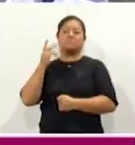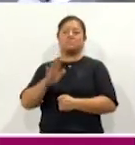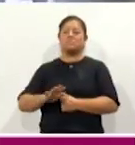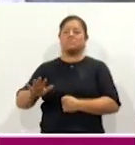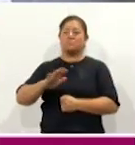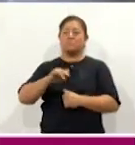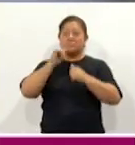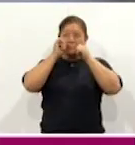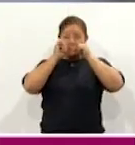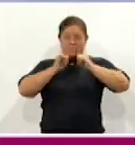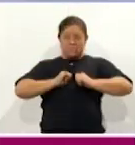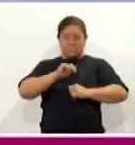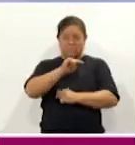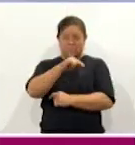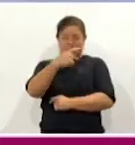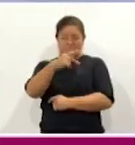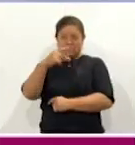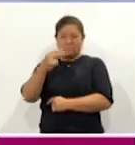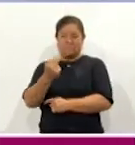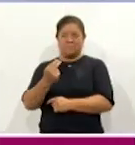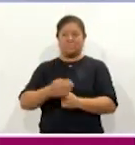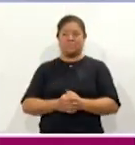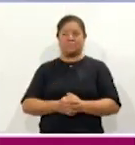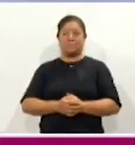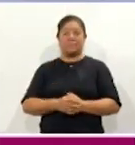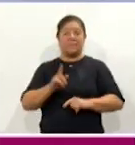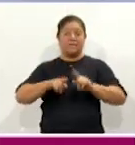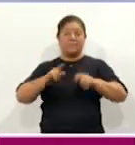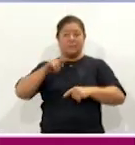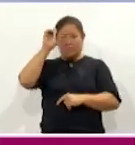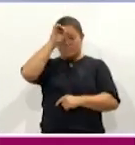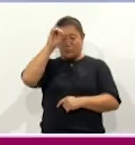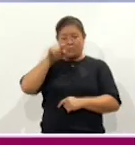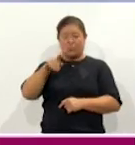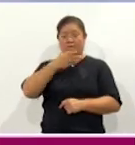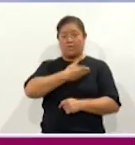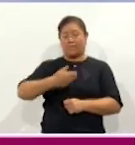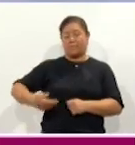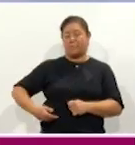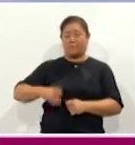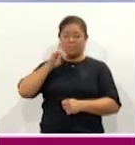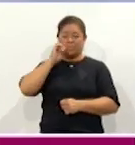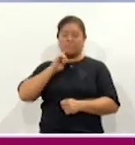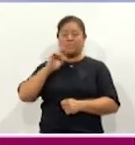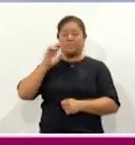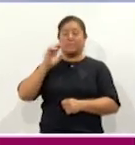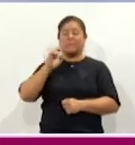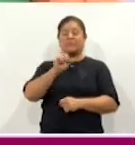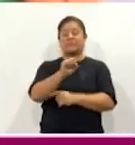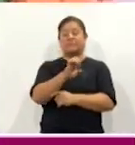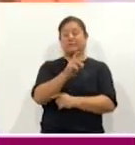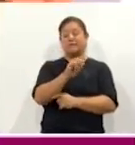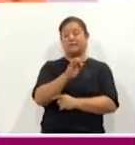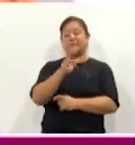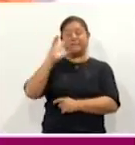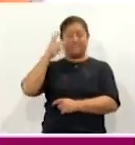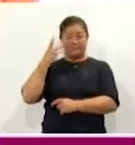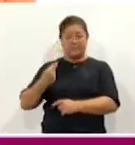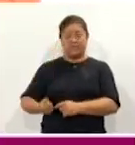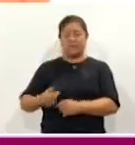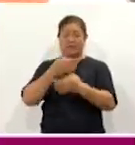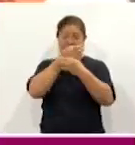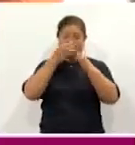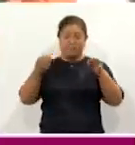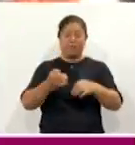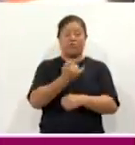atienda sus necesidades con base en su opinión. La presidenta norífica del CEDIF, Mariana Espinosa de los Monteros Cuellar, informó que del